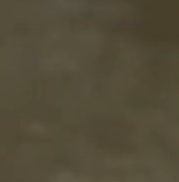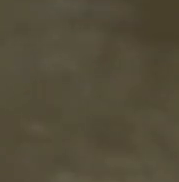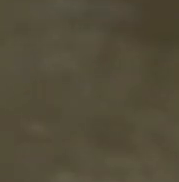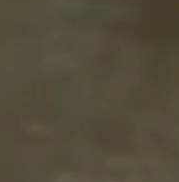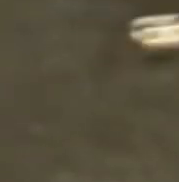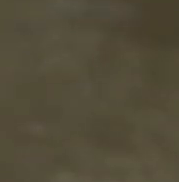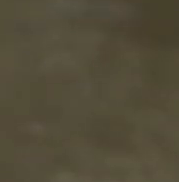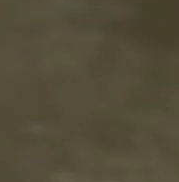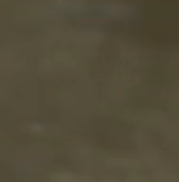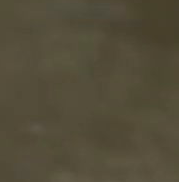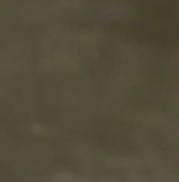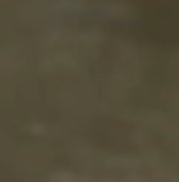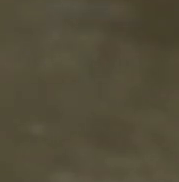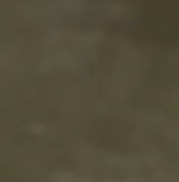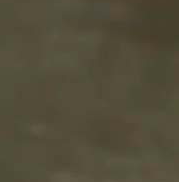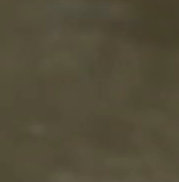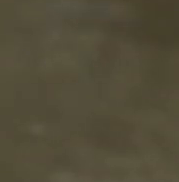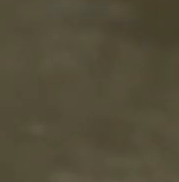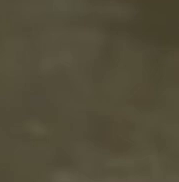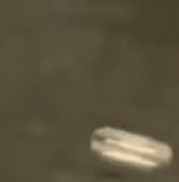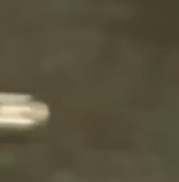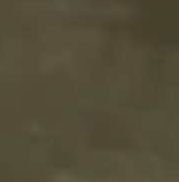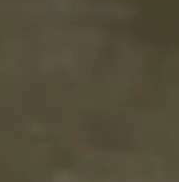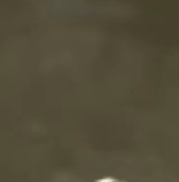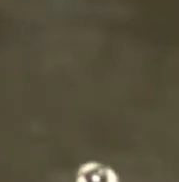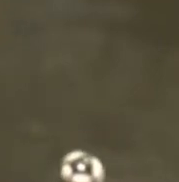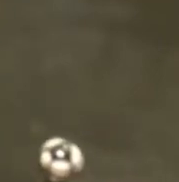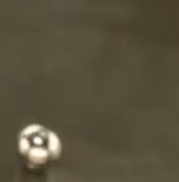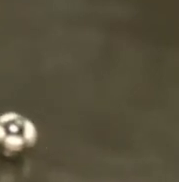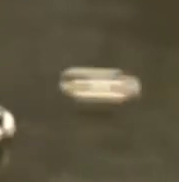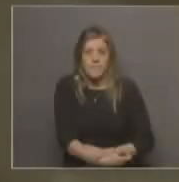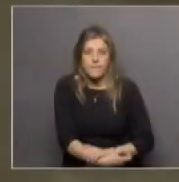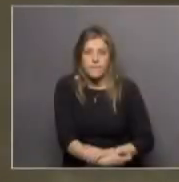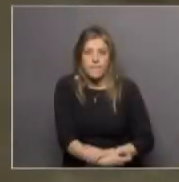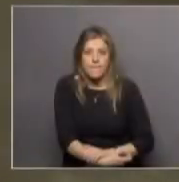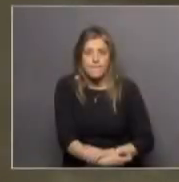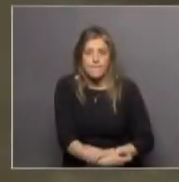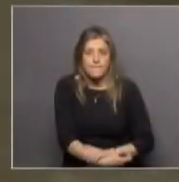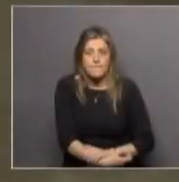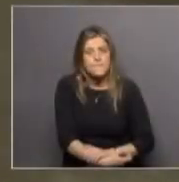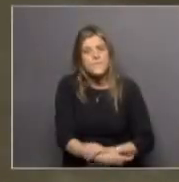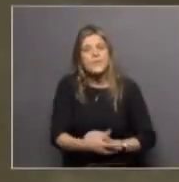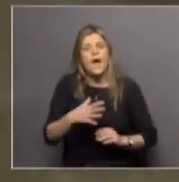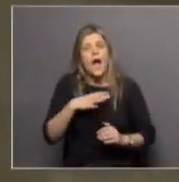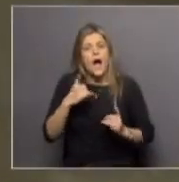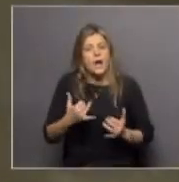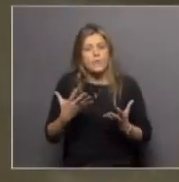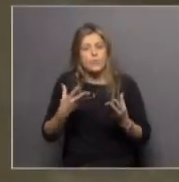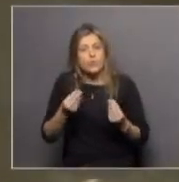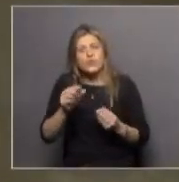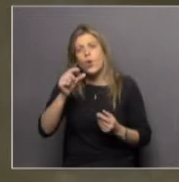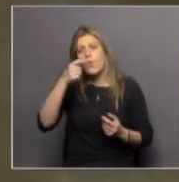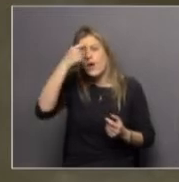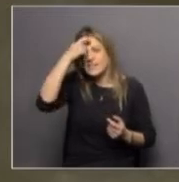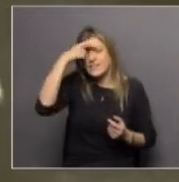es la